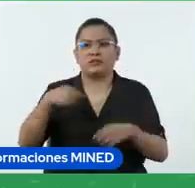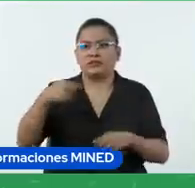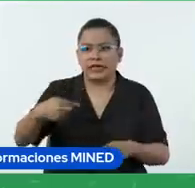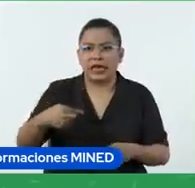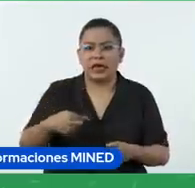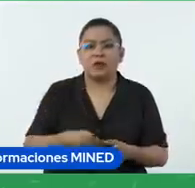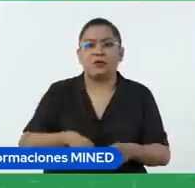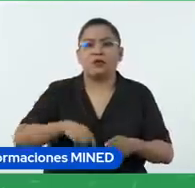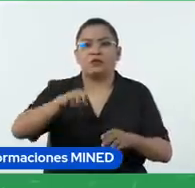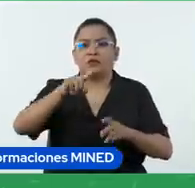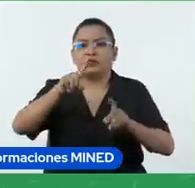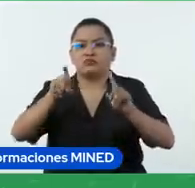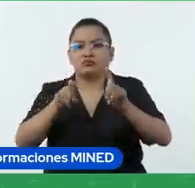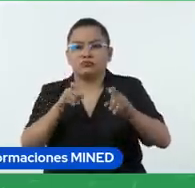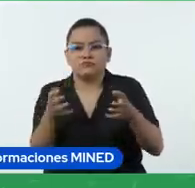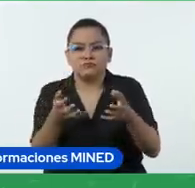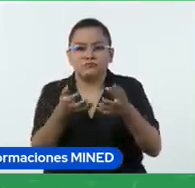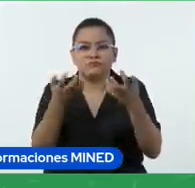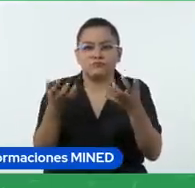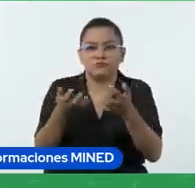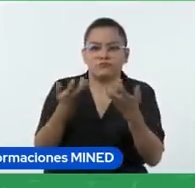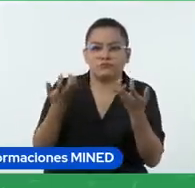Preguntas exploratorias, investigaciones.